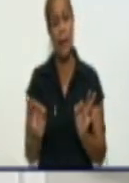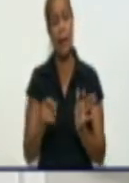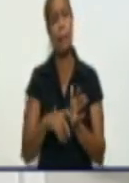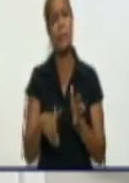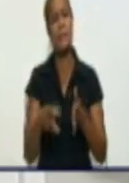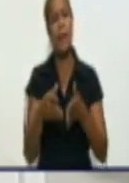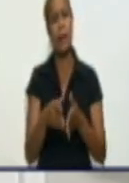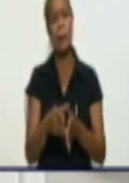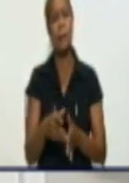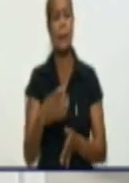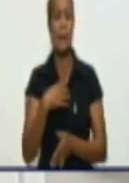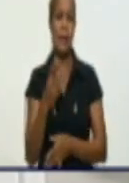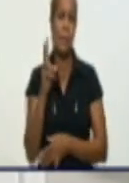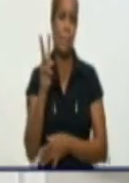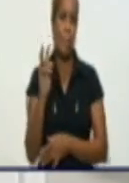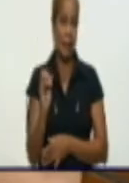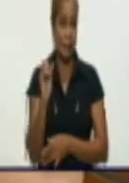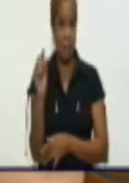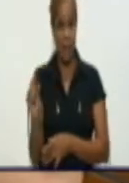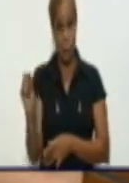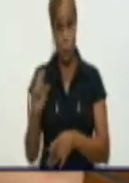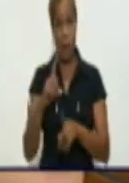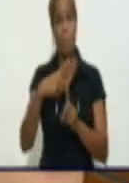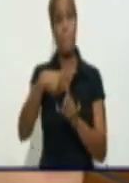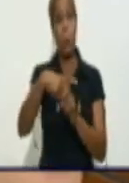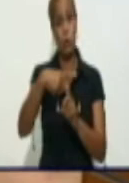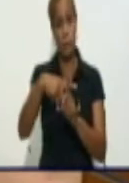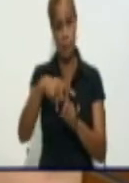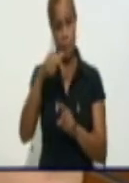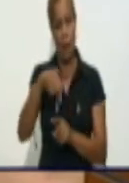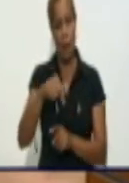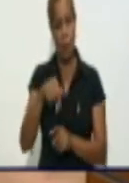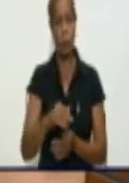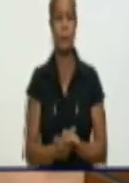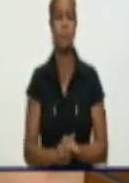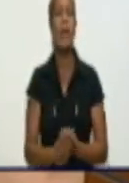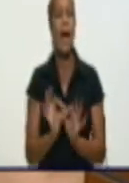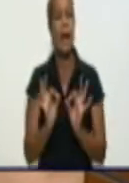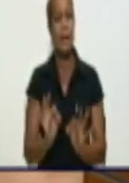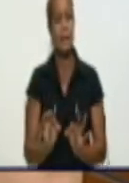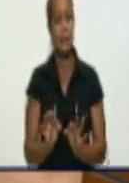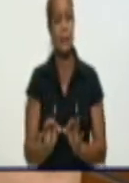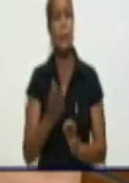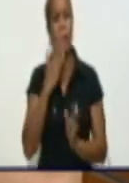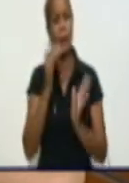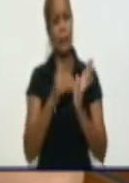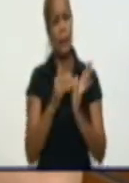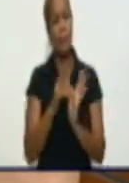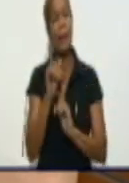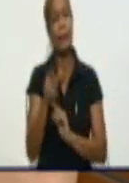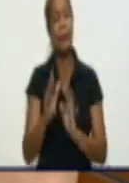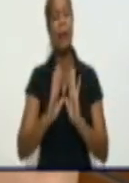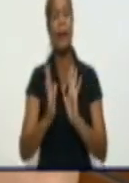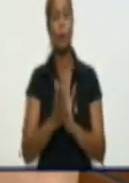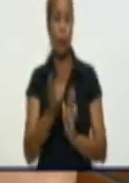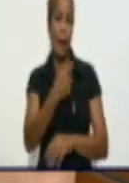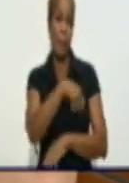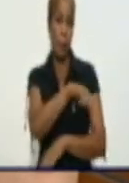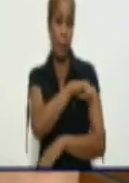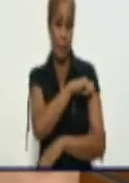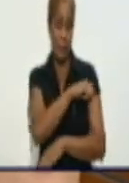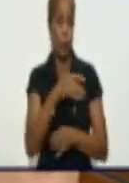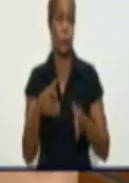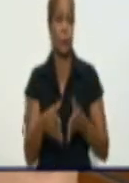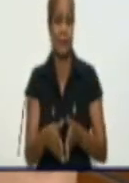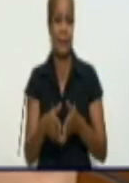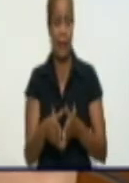positivos a la COVID-19. Así es, Jorgito. Bien, buenas tardes para ti, para todos los presentes en el estudio y para todo el pueblo